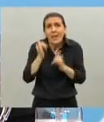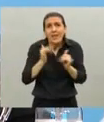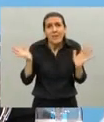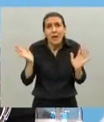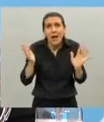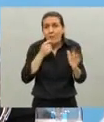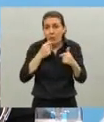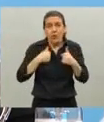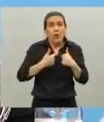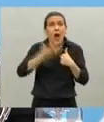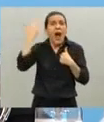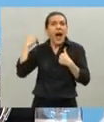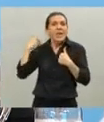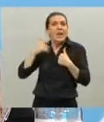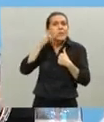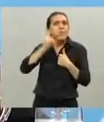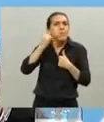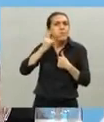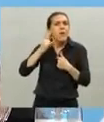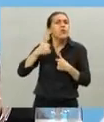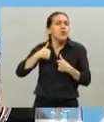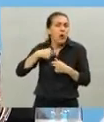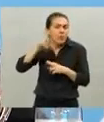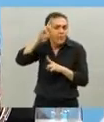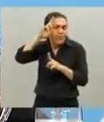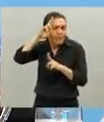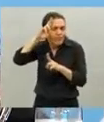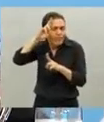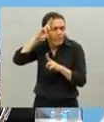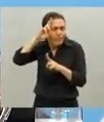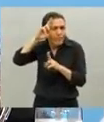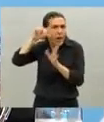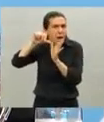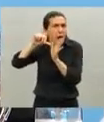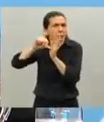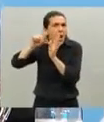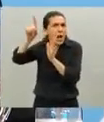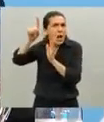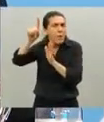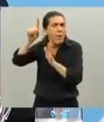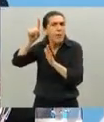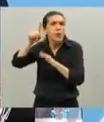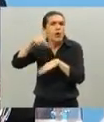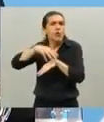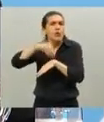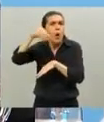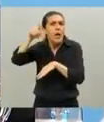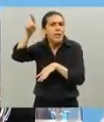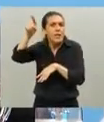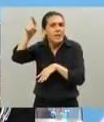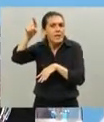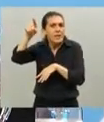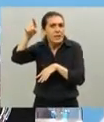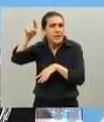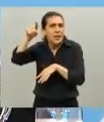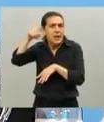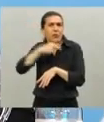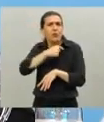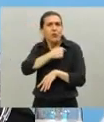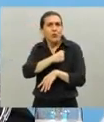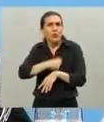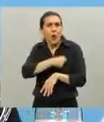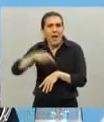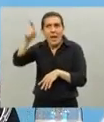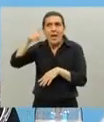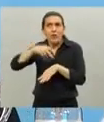pasada cuando puse un ejemplo de un país al que respeto y admiro como era el ejemplo sueco solo quise demostrar que tenemos un problema